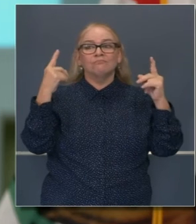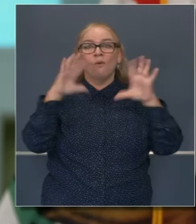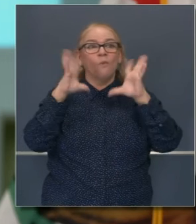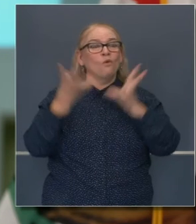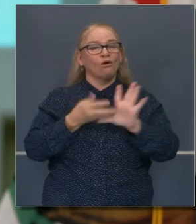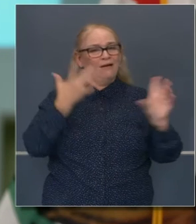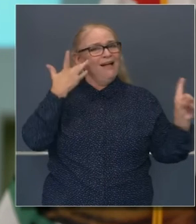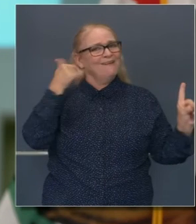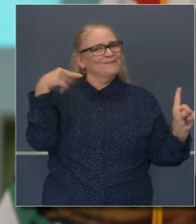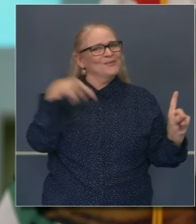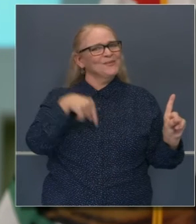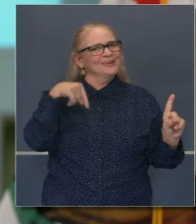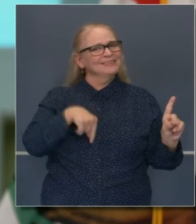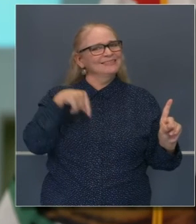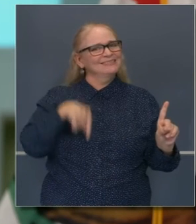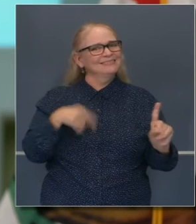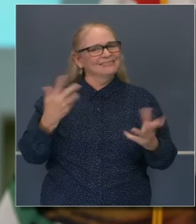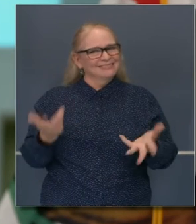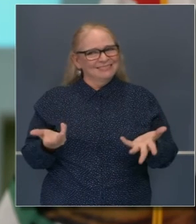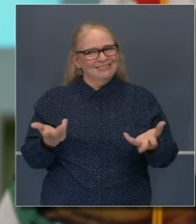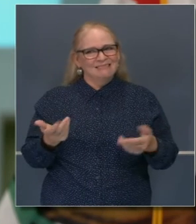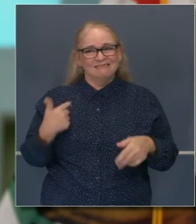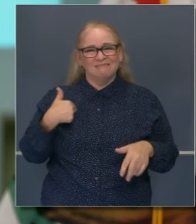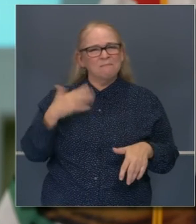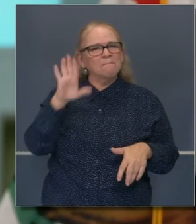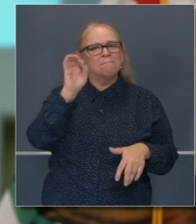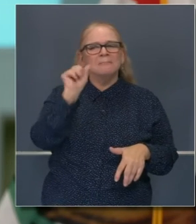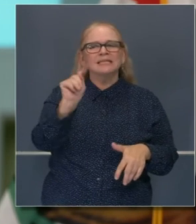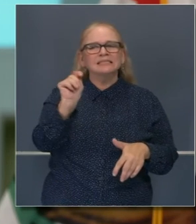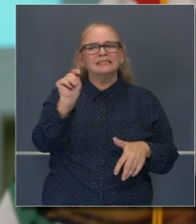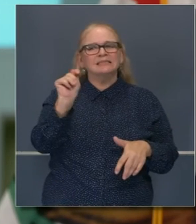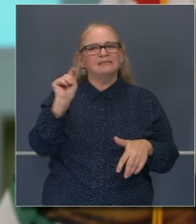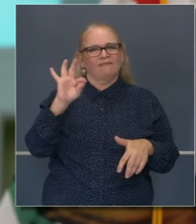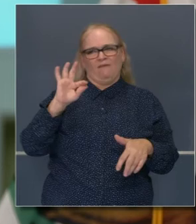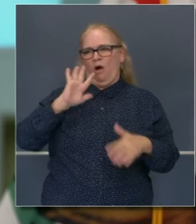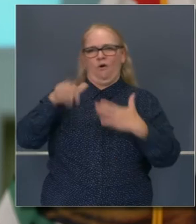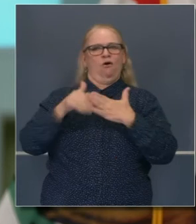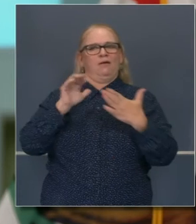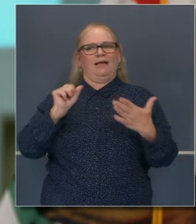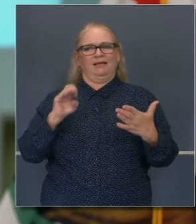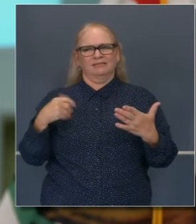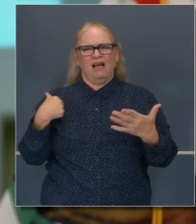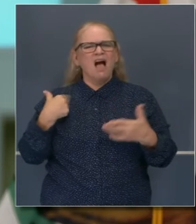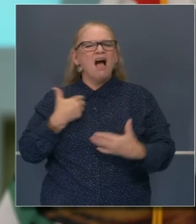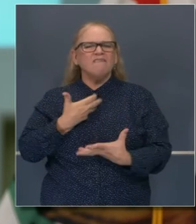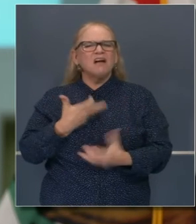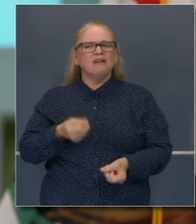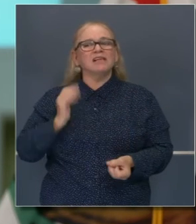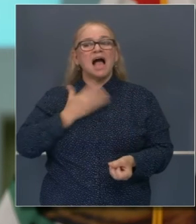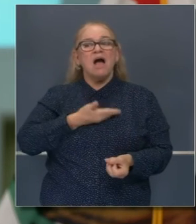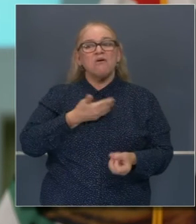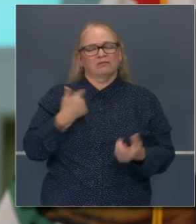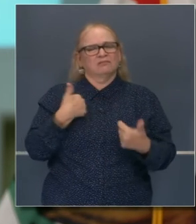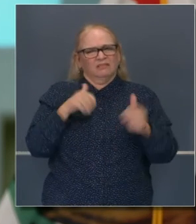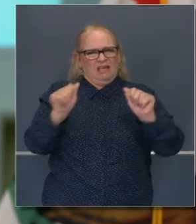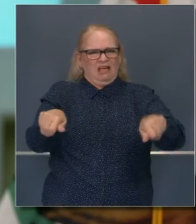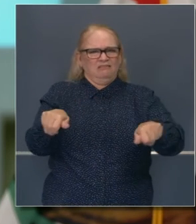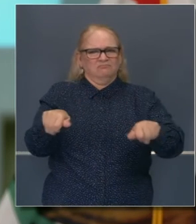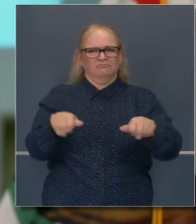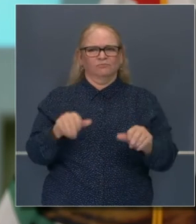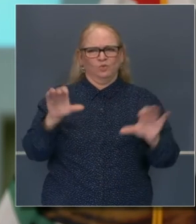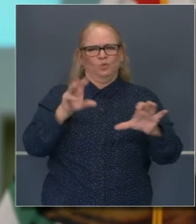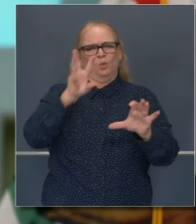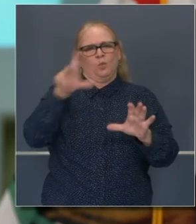que gozamos, es singular también. Así que yo estoy muy confiado en nuestro Estado, en nuestra